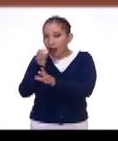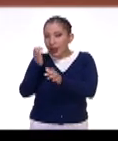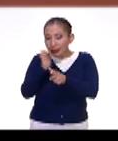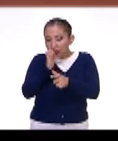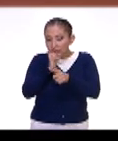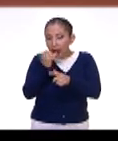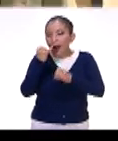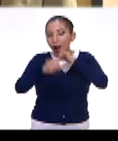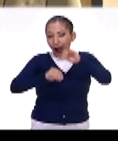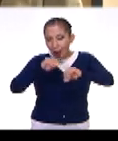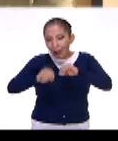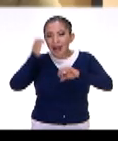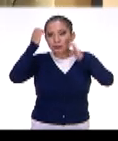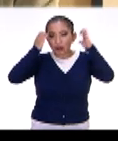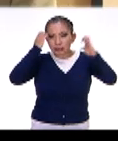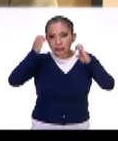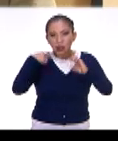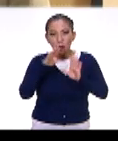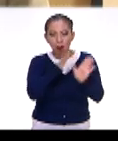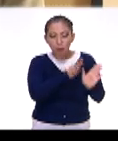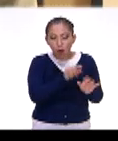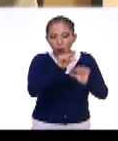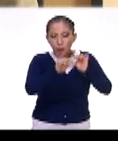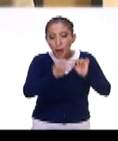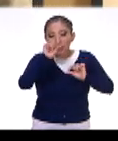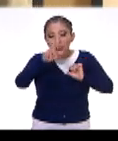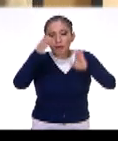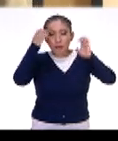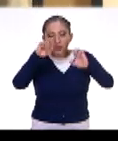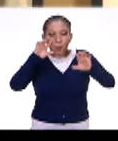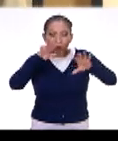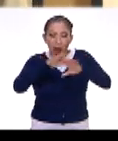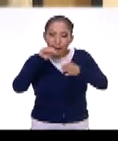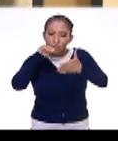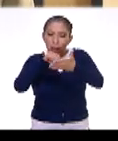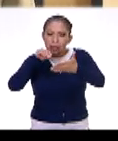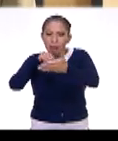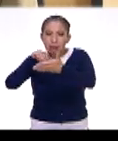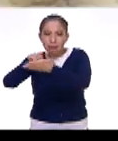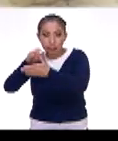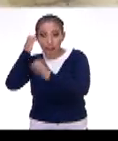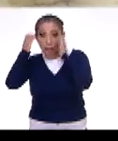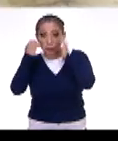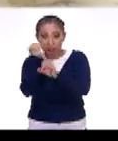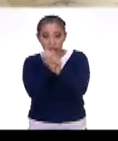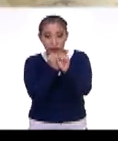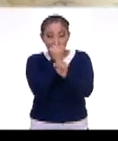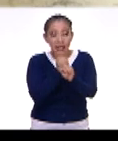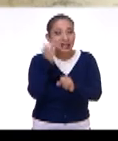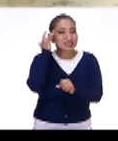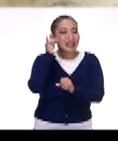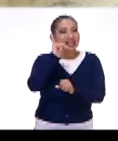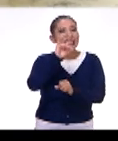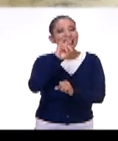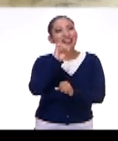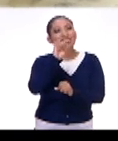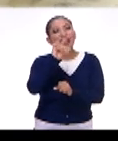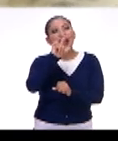construyó la exposición. O sea, fue demandando la misma exposición, los caminos. Es una exposición curada en San Ildefonso,